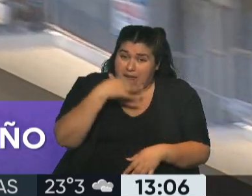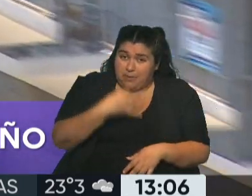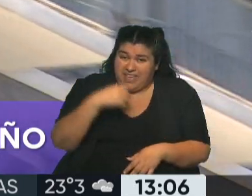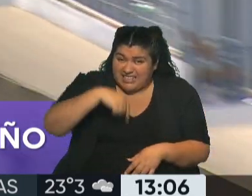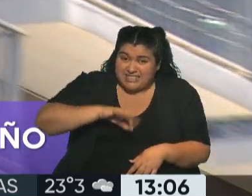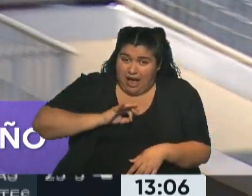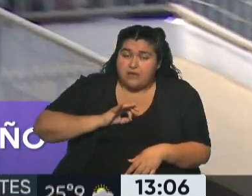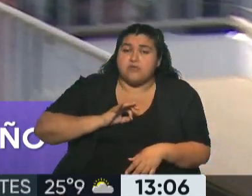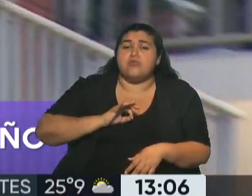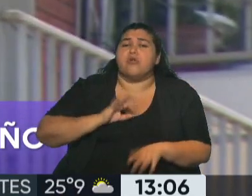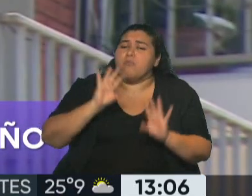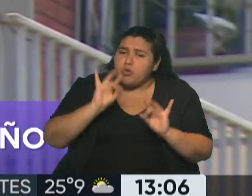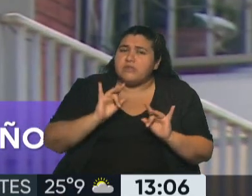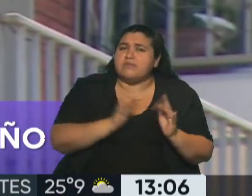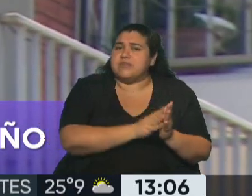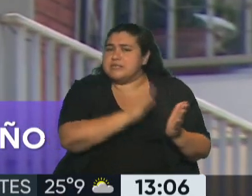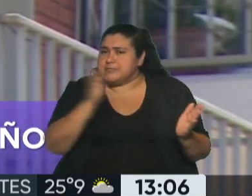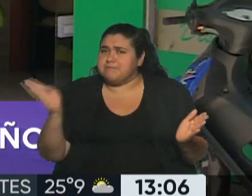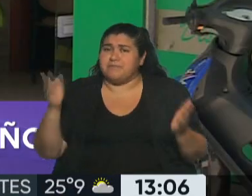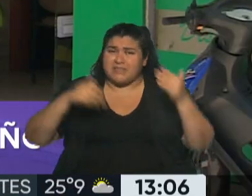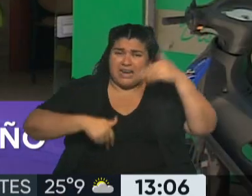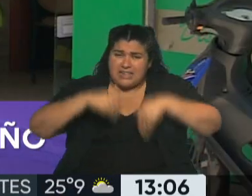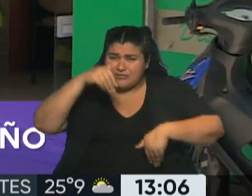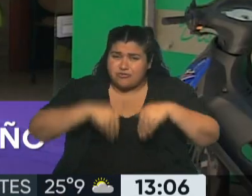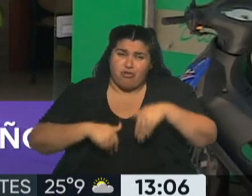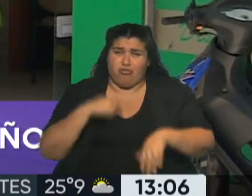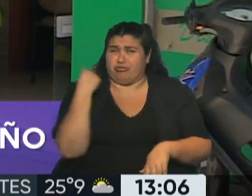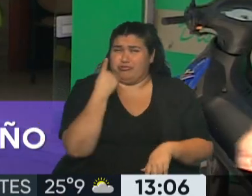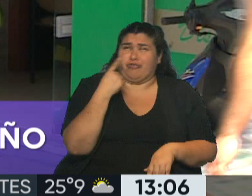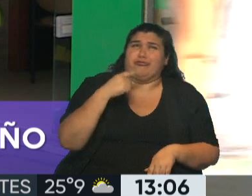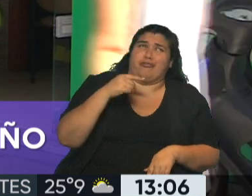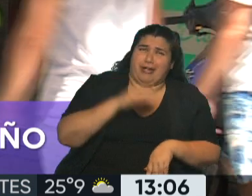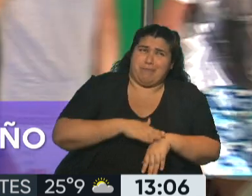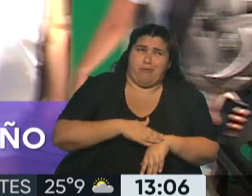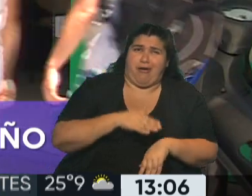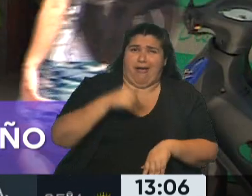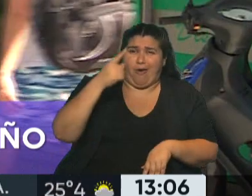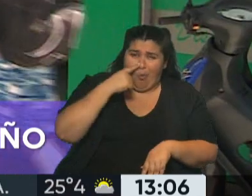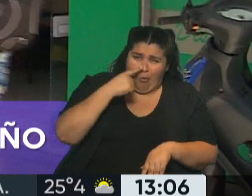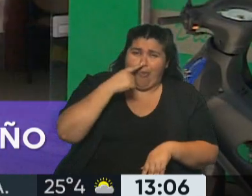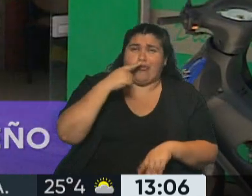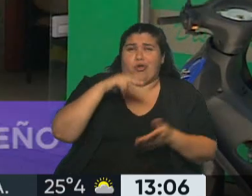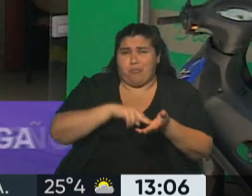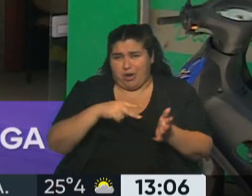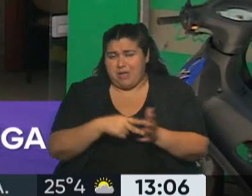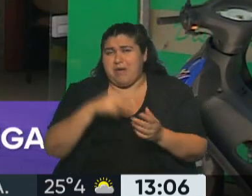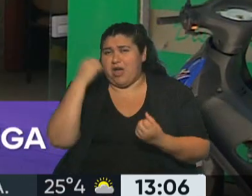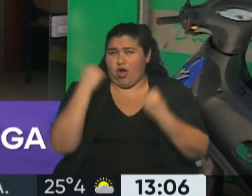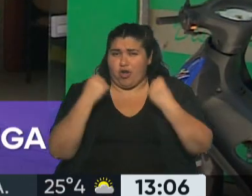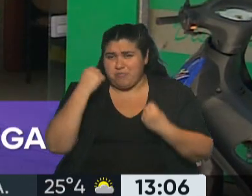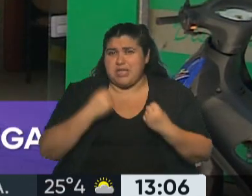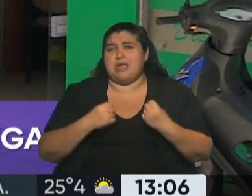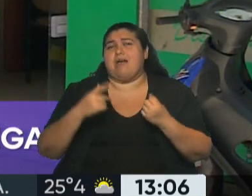año, con un año eleccionario tan largo que empezamos desde junio, ¿no es cierto?, y todas las dificultades económicas que está teniendo